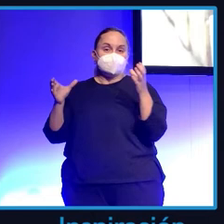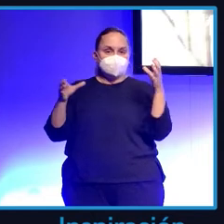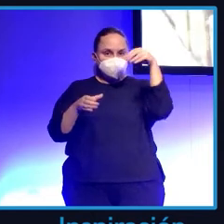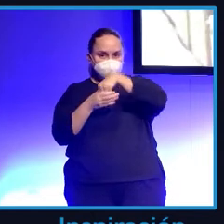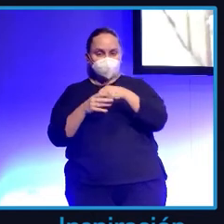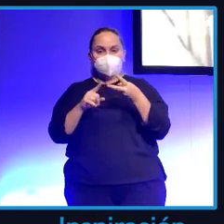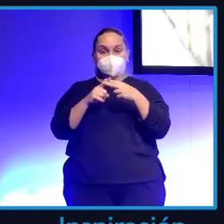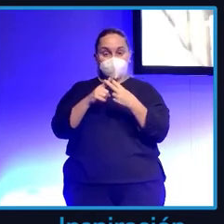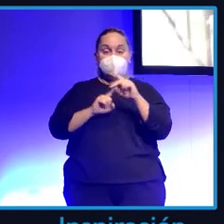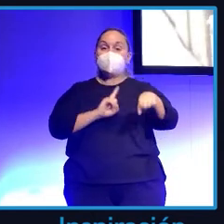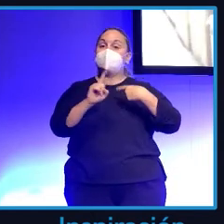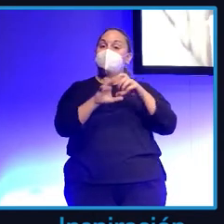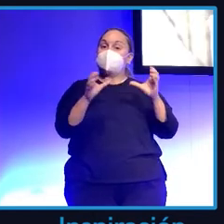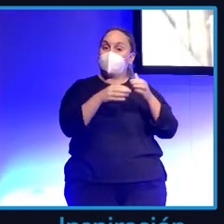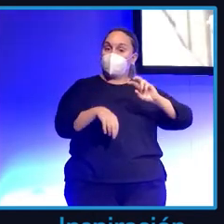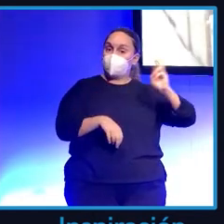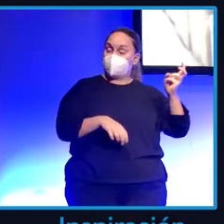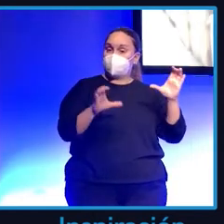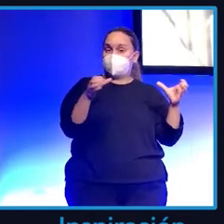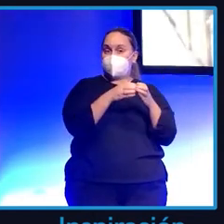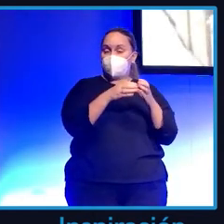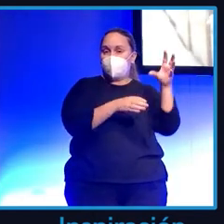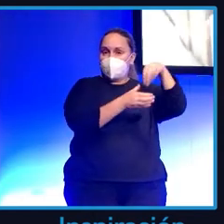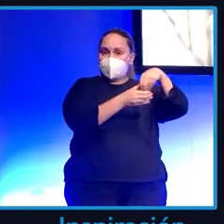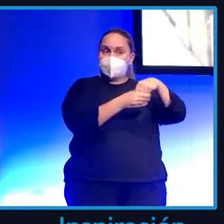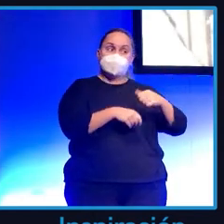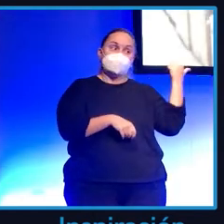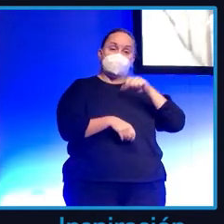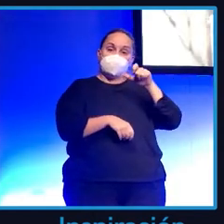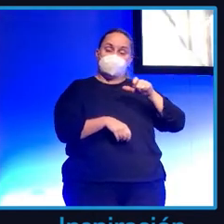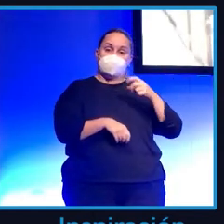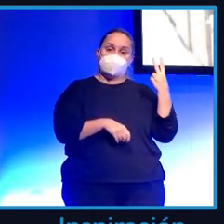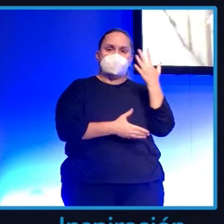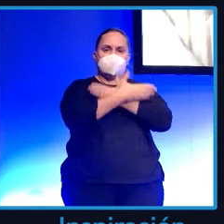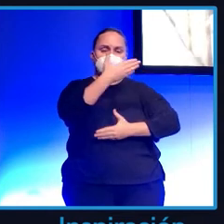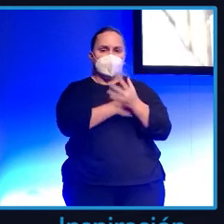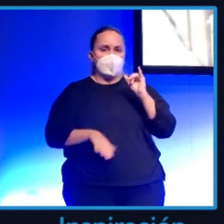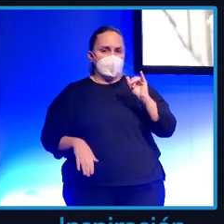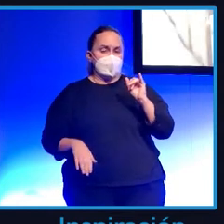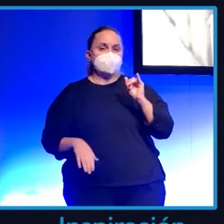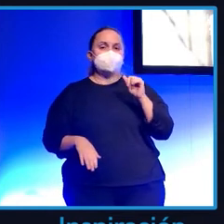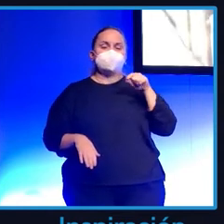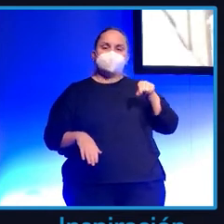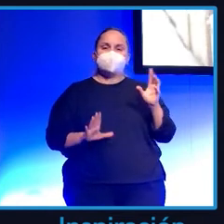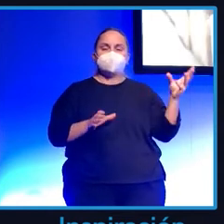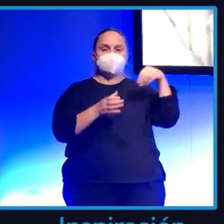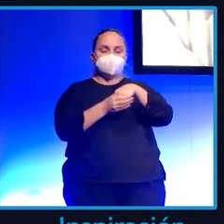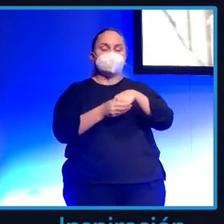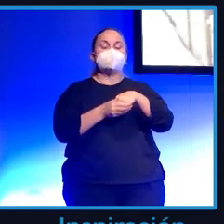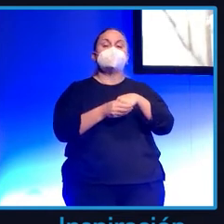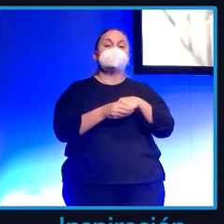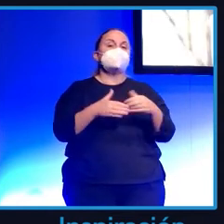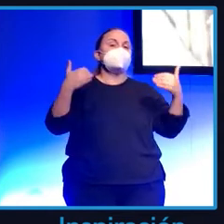luego teníamos otro equipo, el equipo Intras. Todas estas personas son personas con discapacidad, que eran los que metían las mascarillas